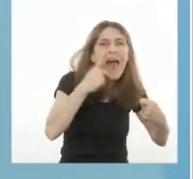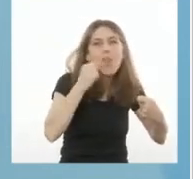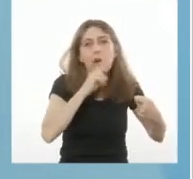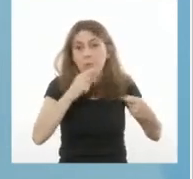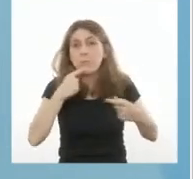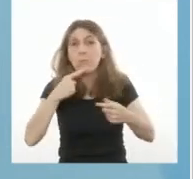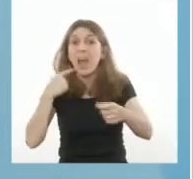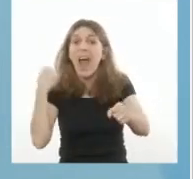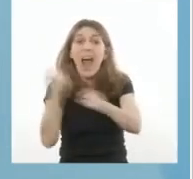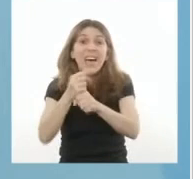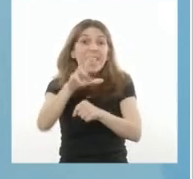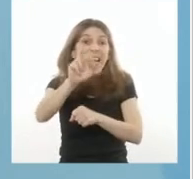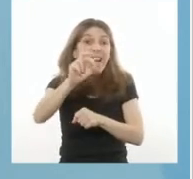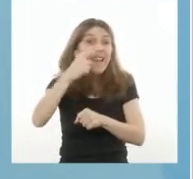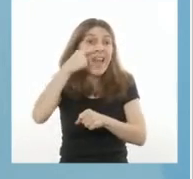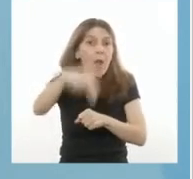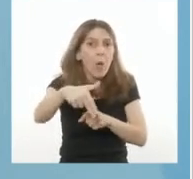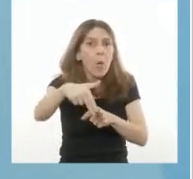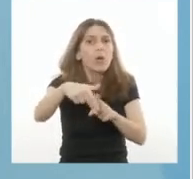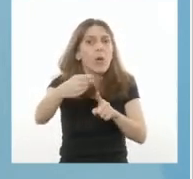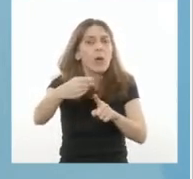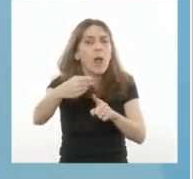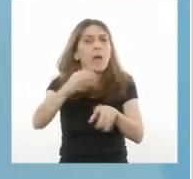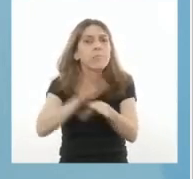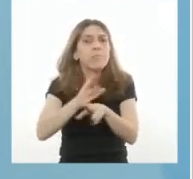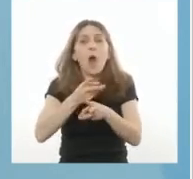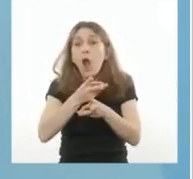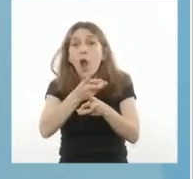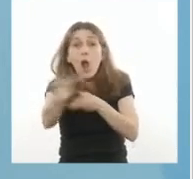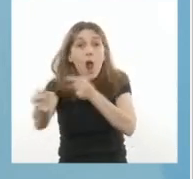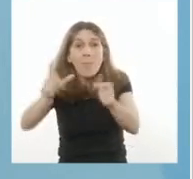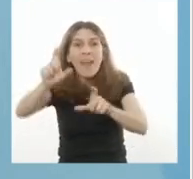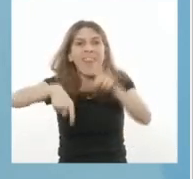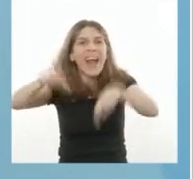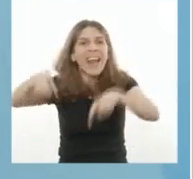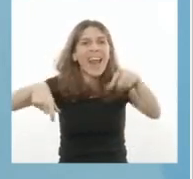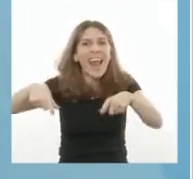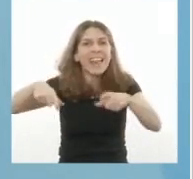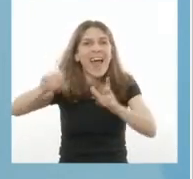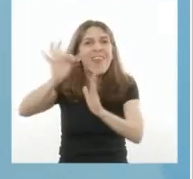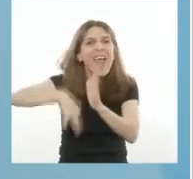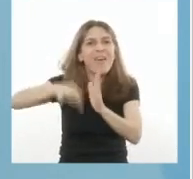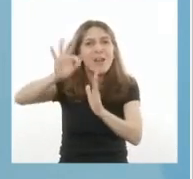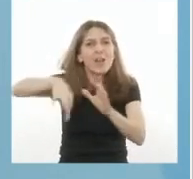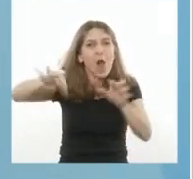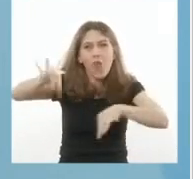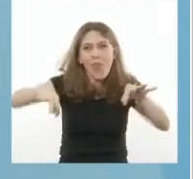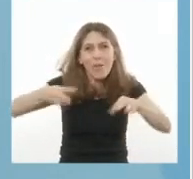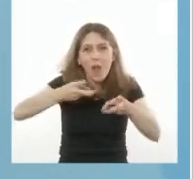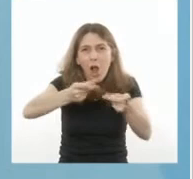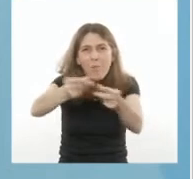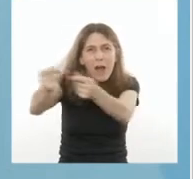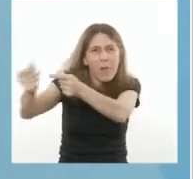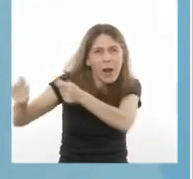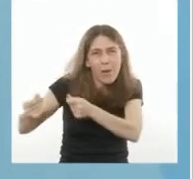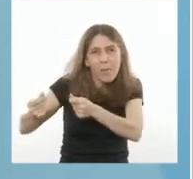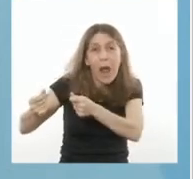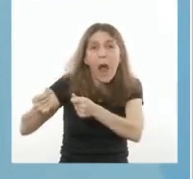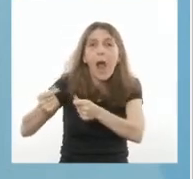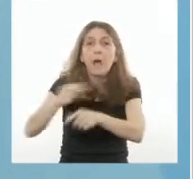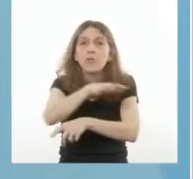la devolución del 15% de las compras con tarjeta de débit en los sectores de menores ingresos.